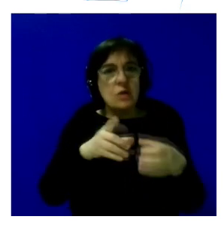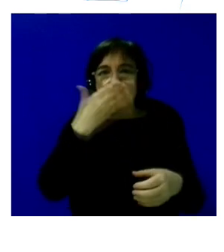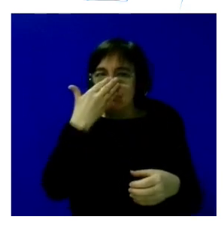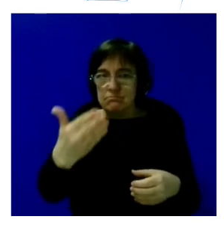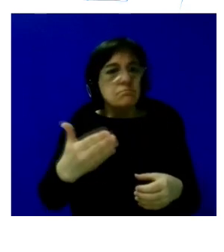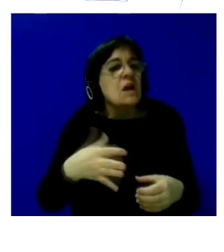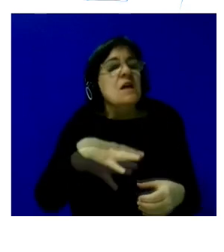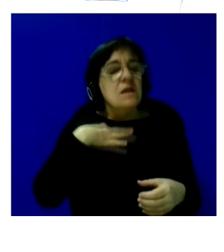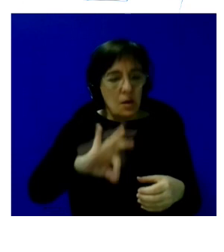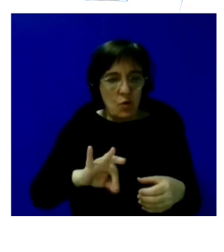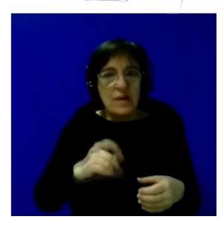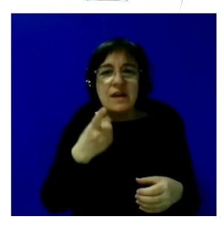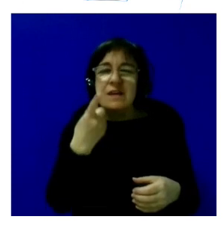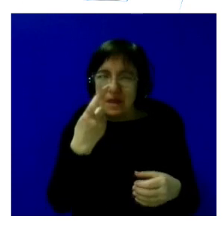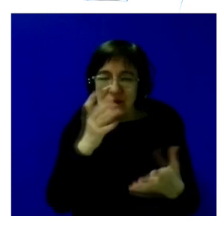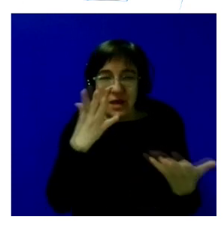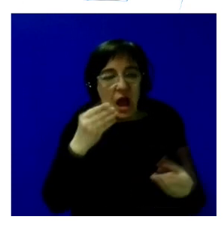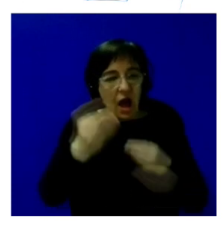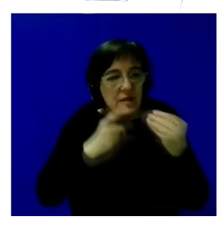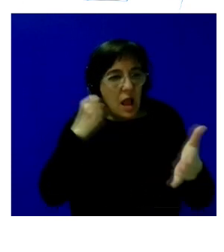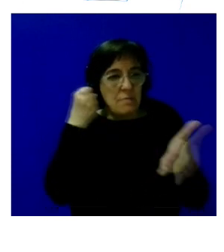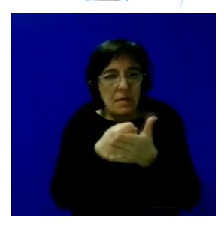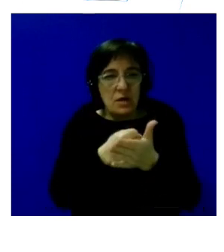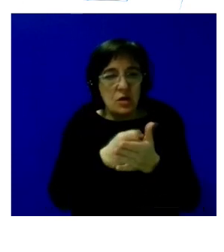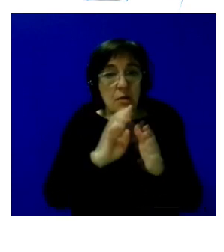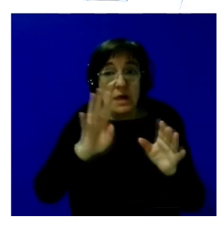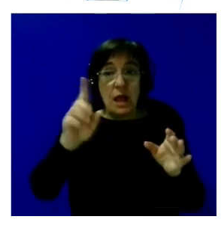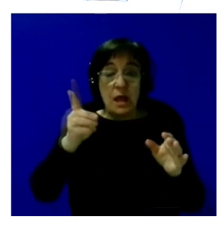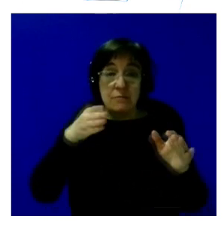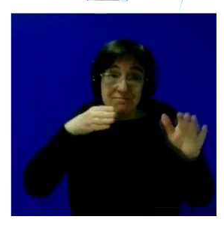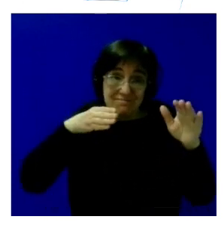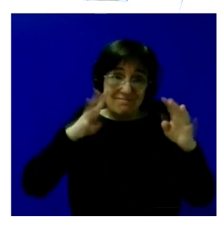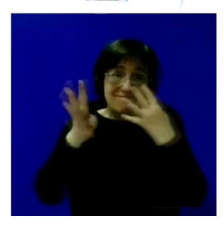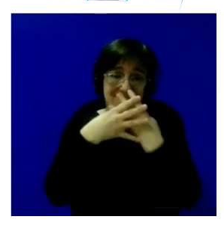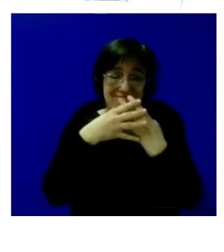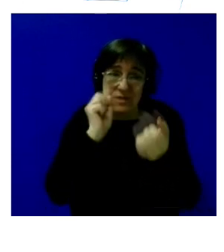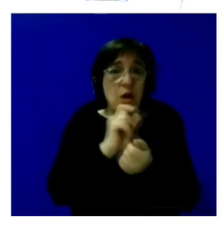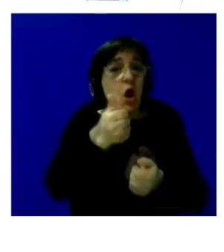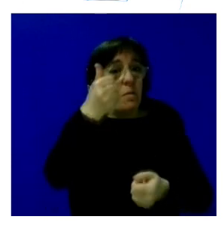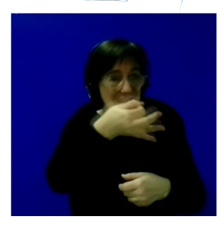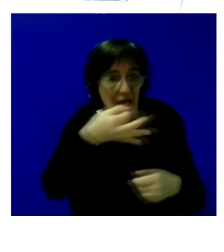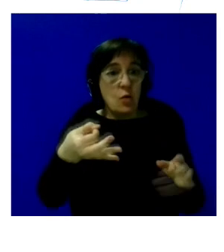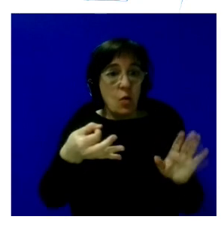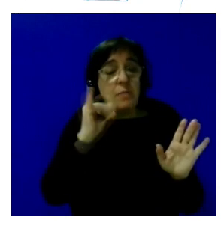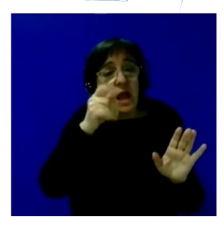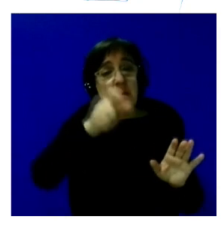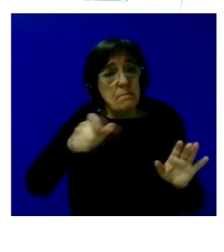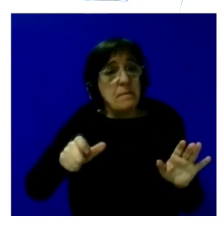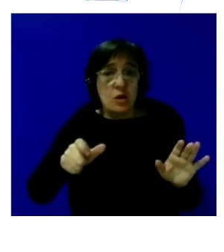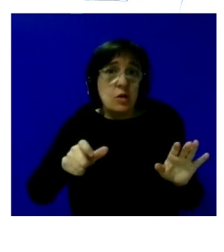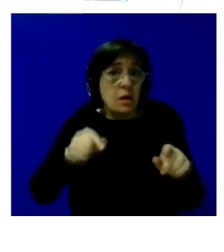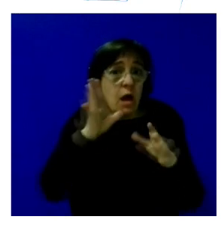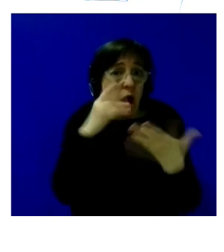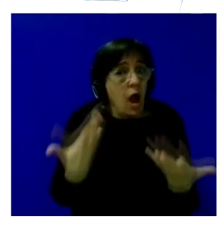que hacer todo lo posible para que no entren en prisión es lo más adecuado pero hay personas en prisión